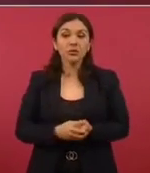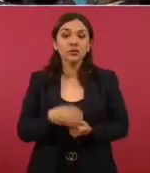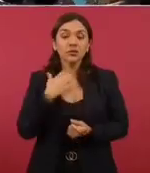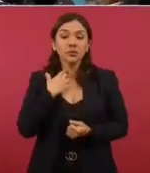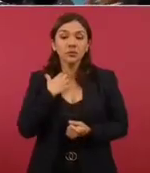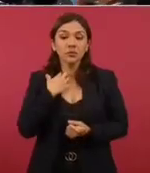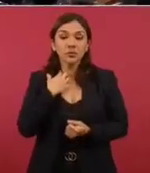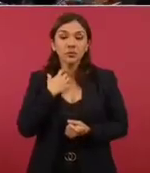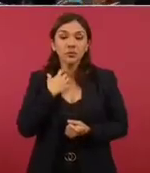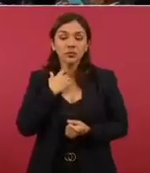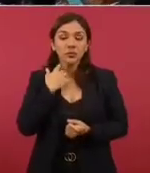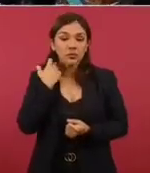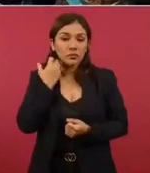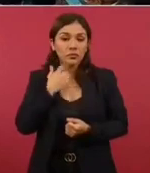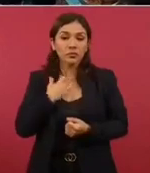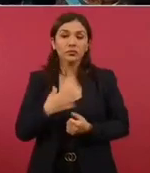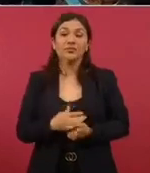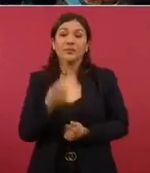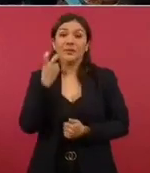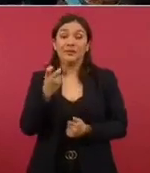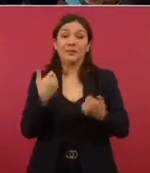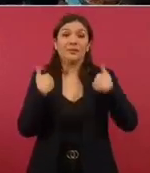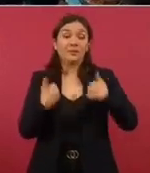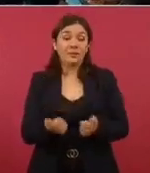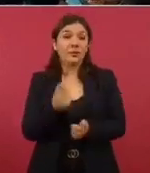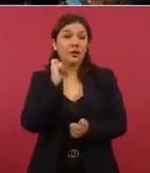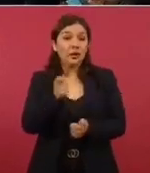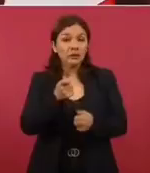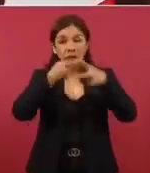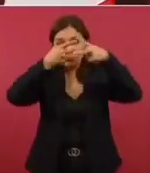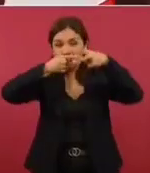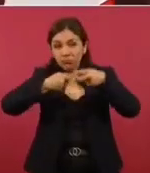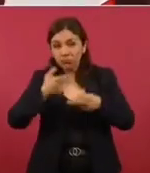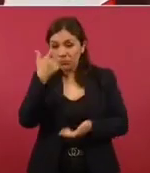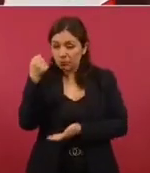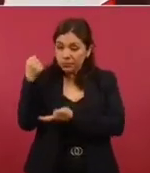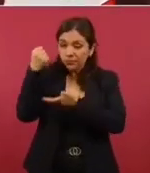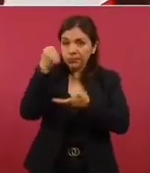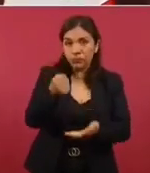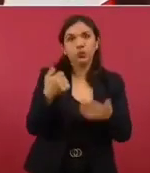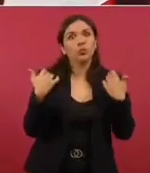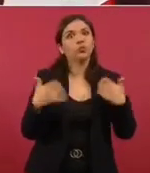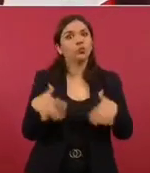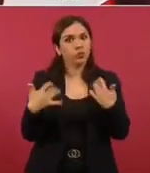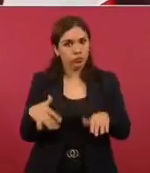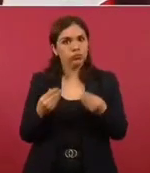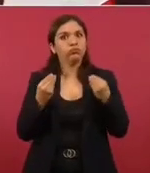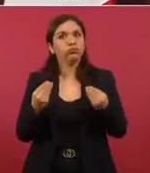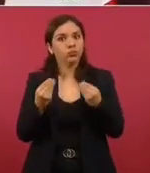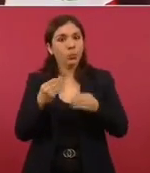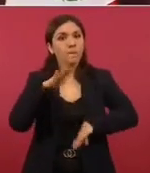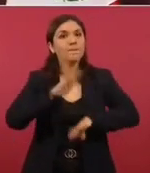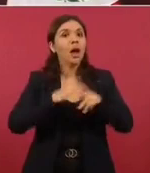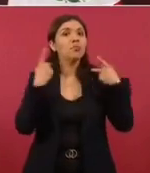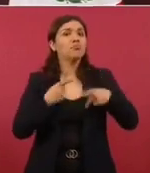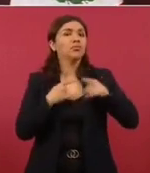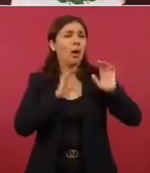Esto va a significar una inversión considerable y muchos, muchos empleos.